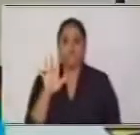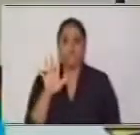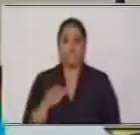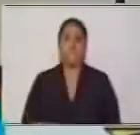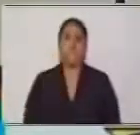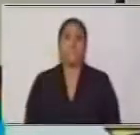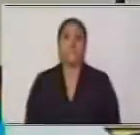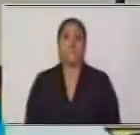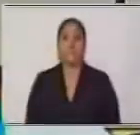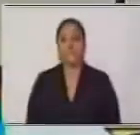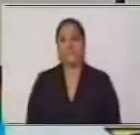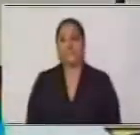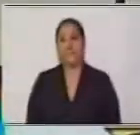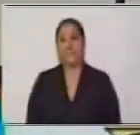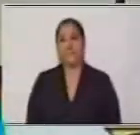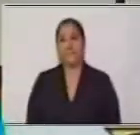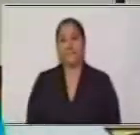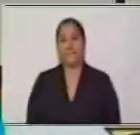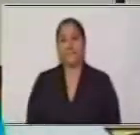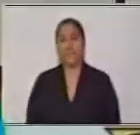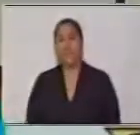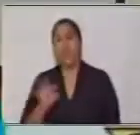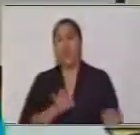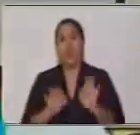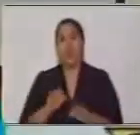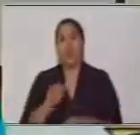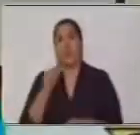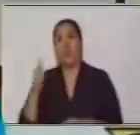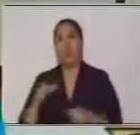trabajamos con el siguiente número.